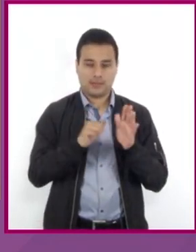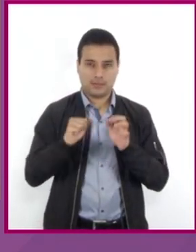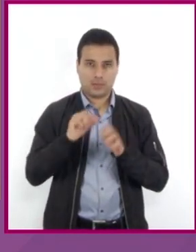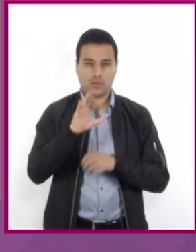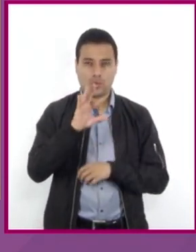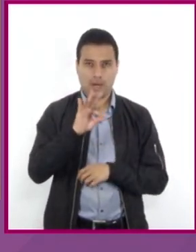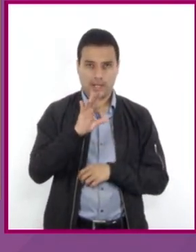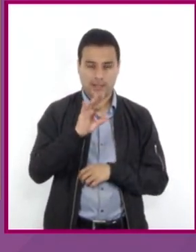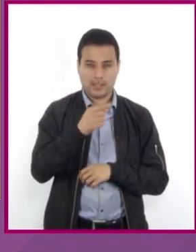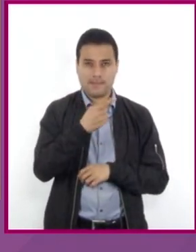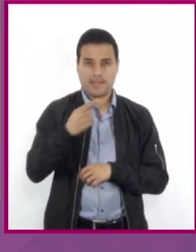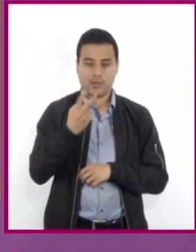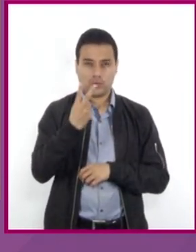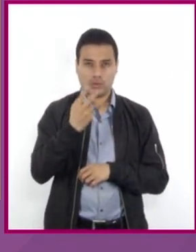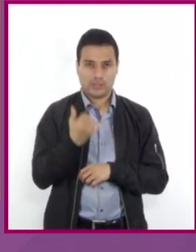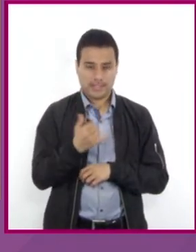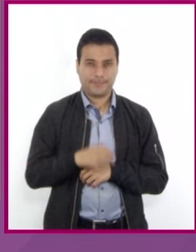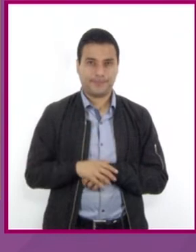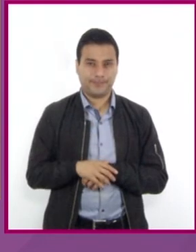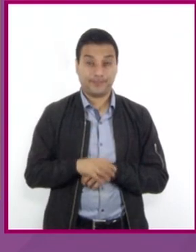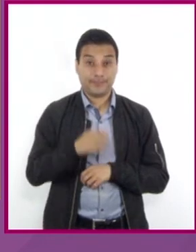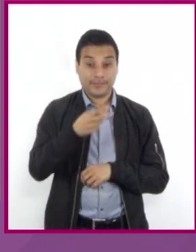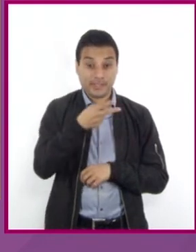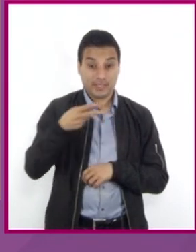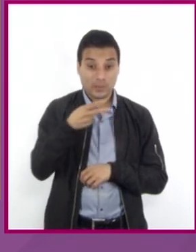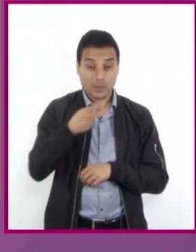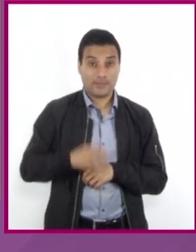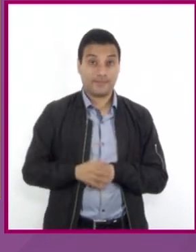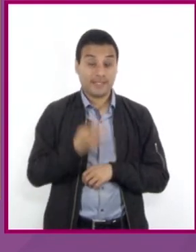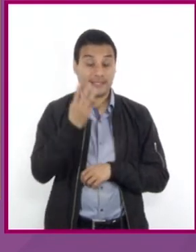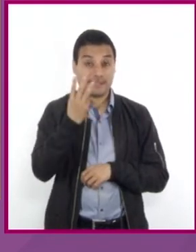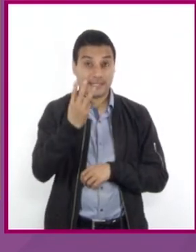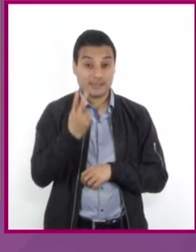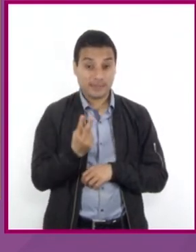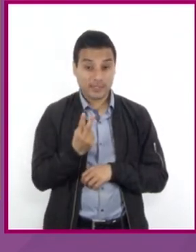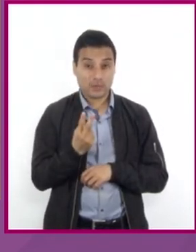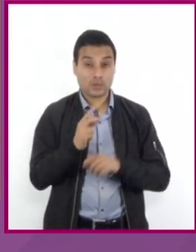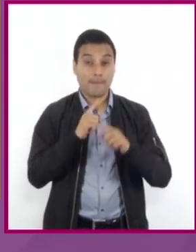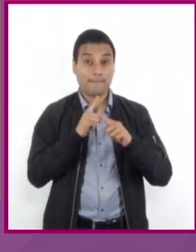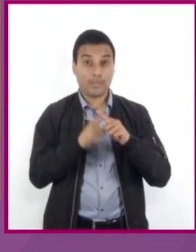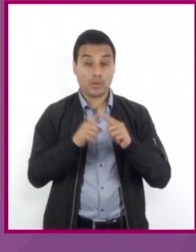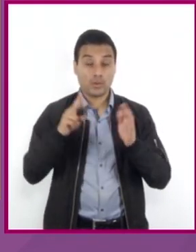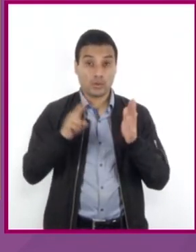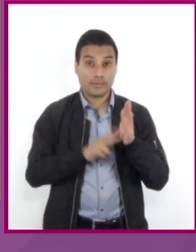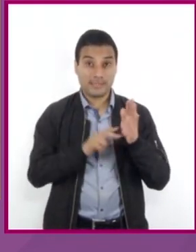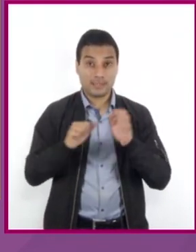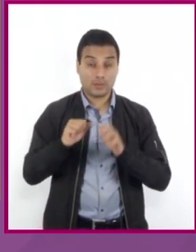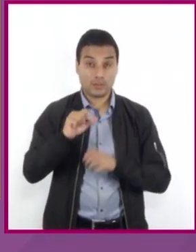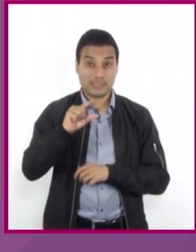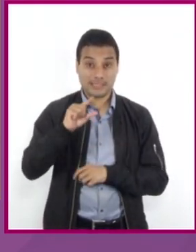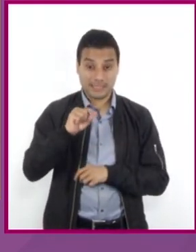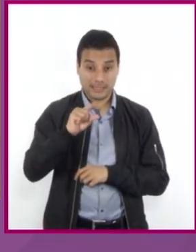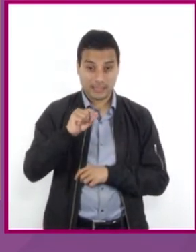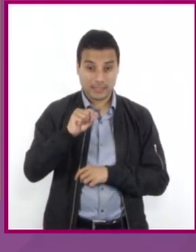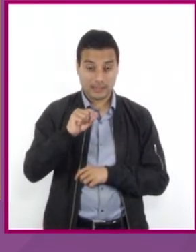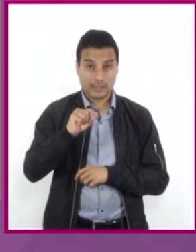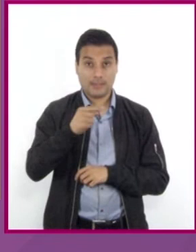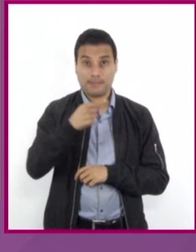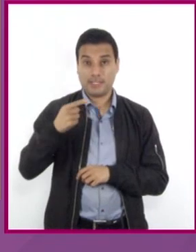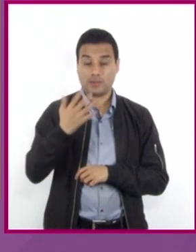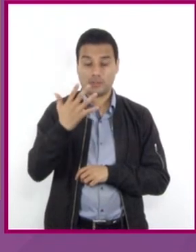menos 2Y que es igual a 3 medios que multiplica a 2670